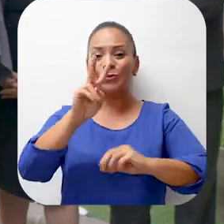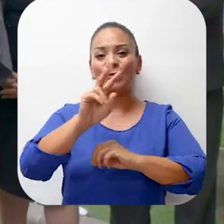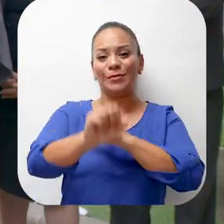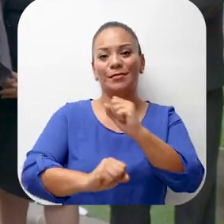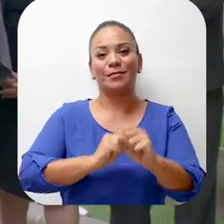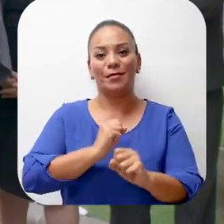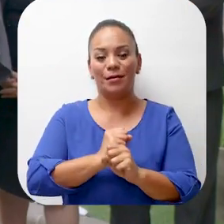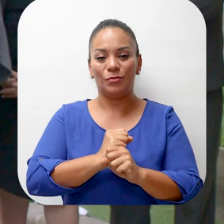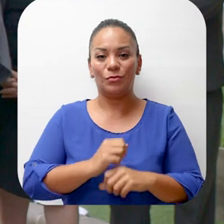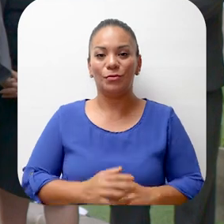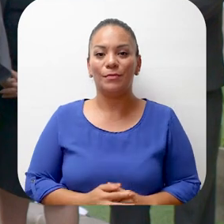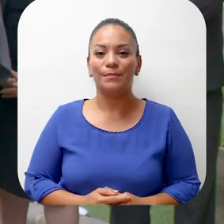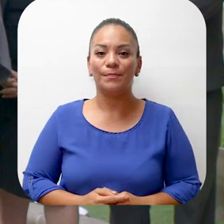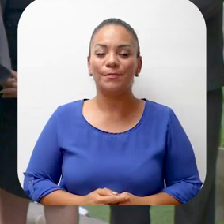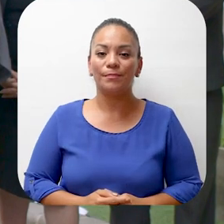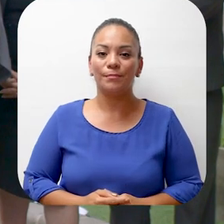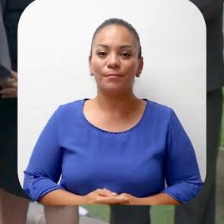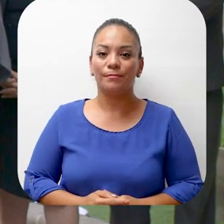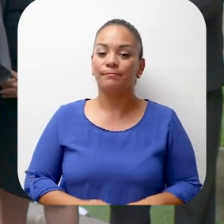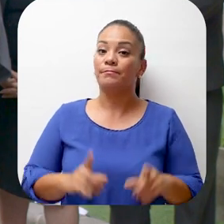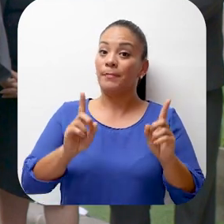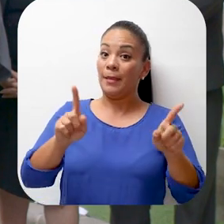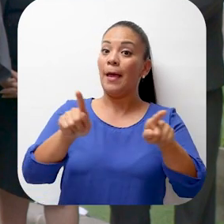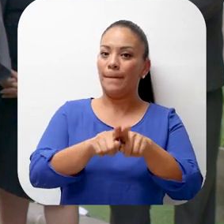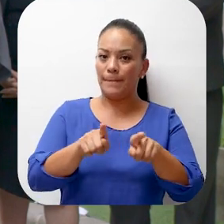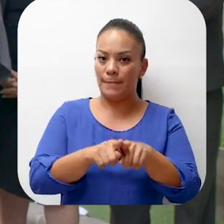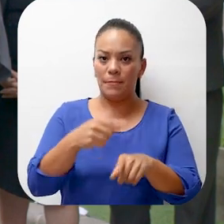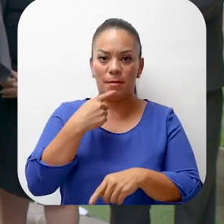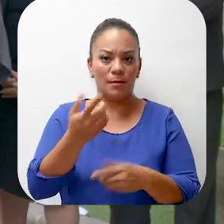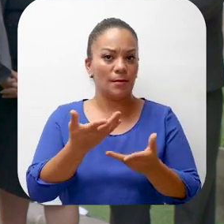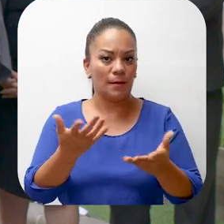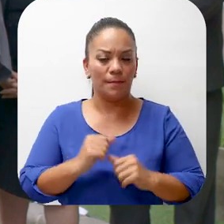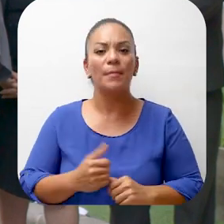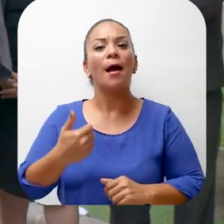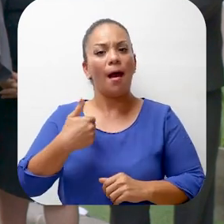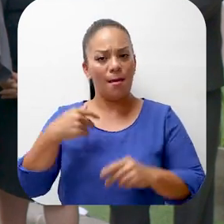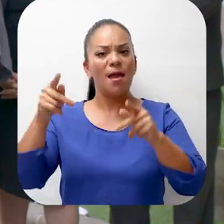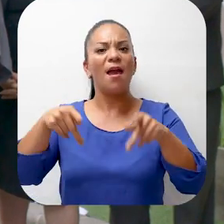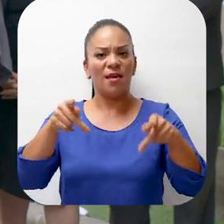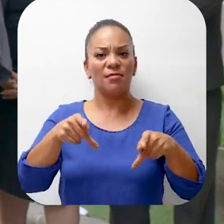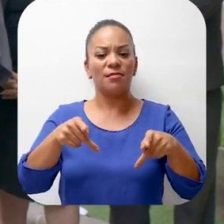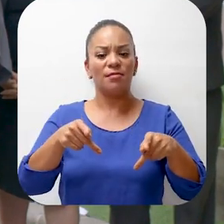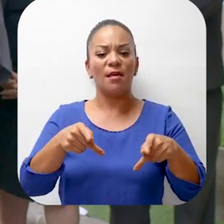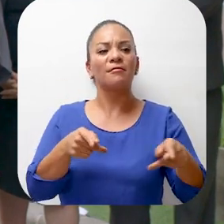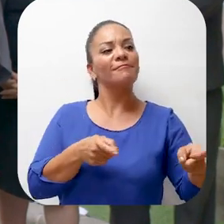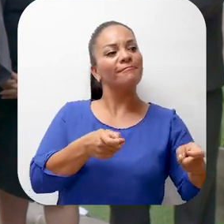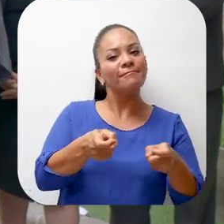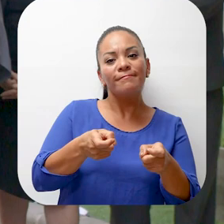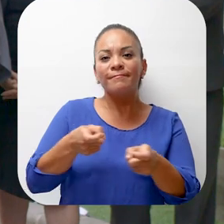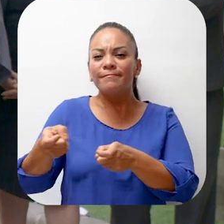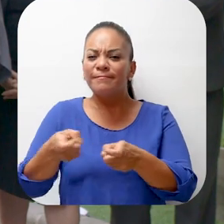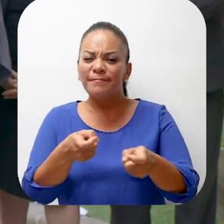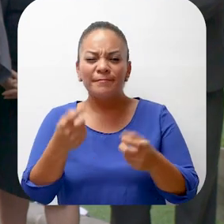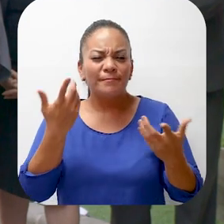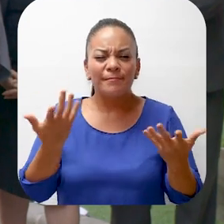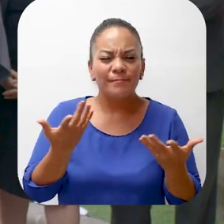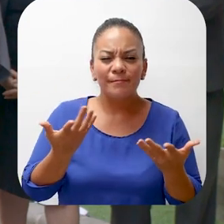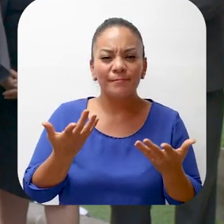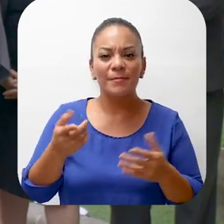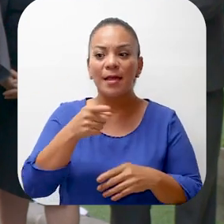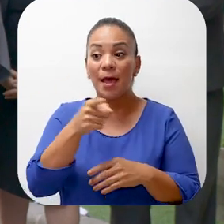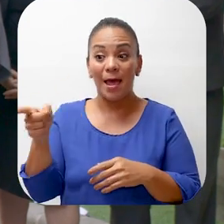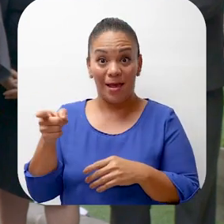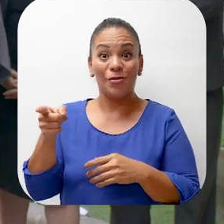de menos de dos años. También tengo que decir que gente manipuladora está queriendo